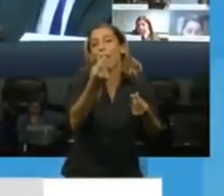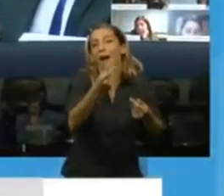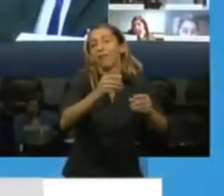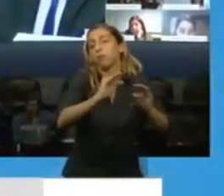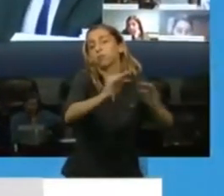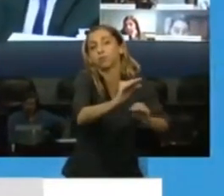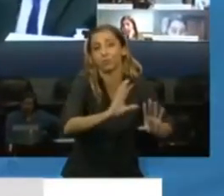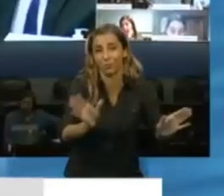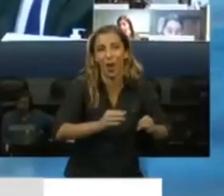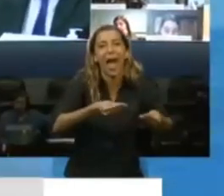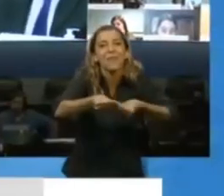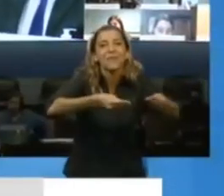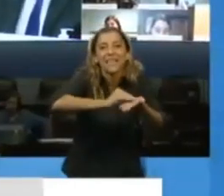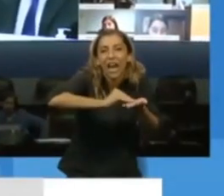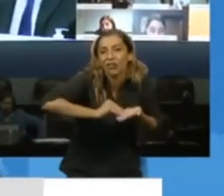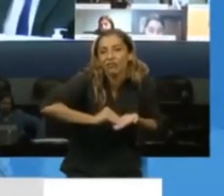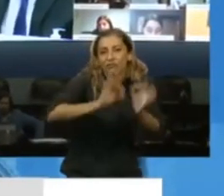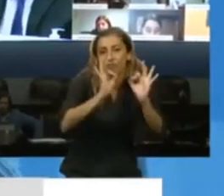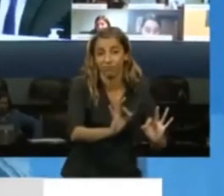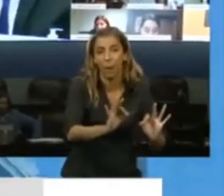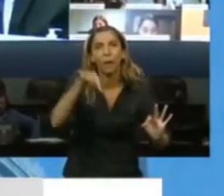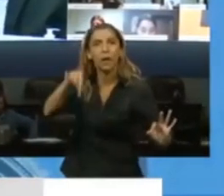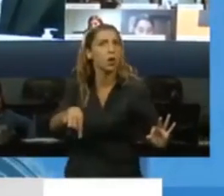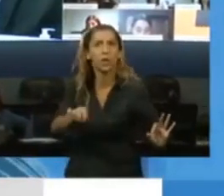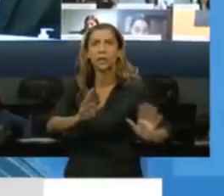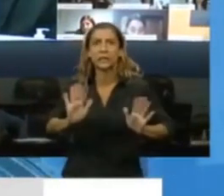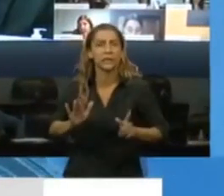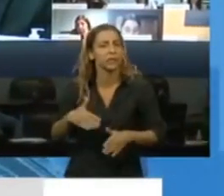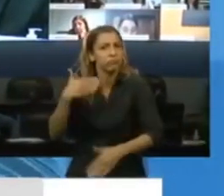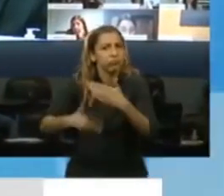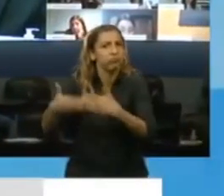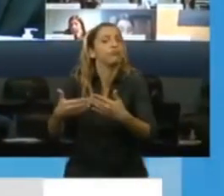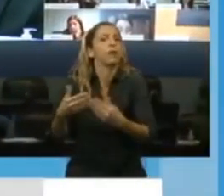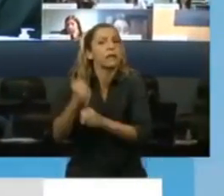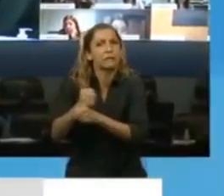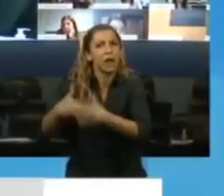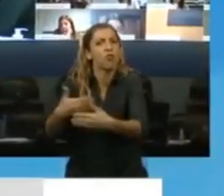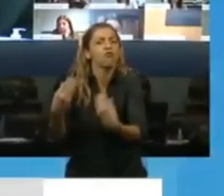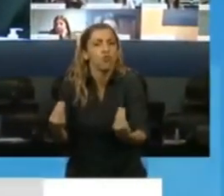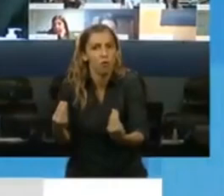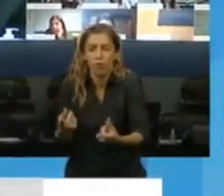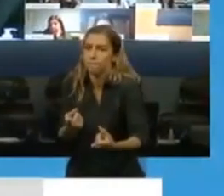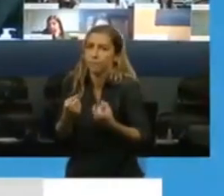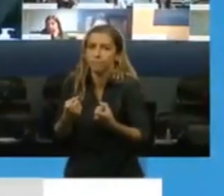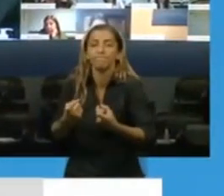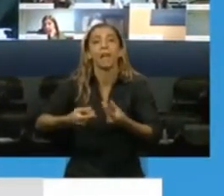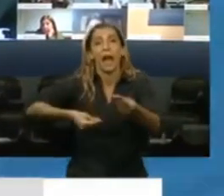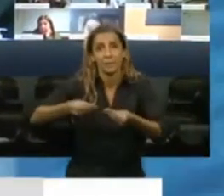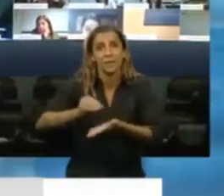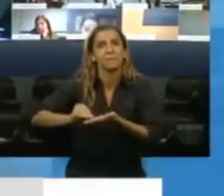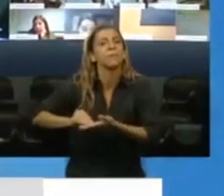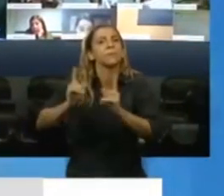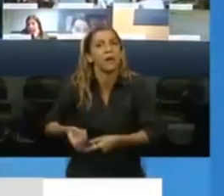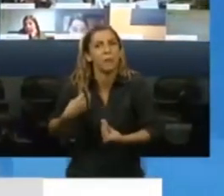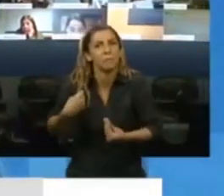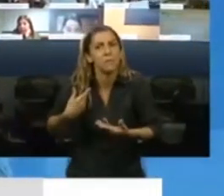decisiones de fuerte compromiso político, una corriente de solidaridad para su